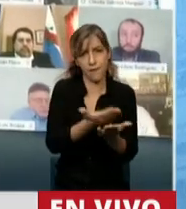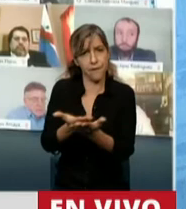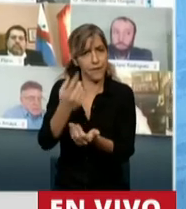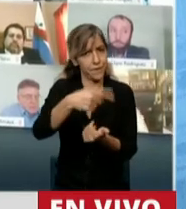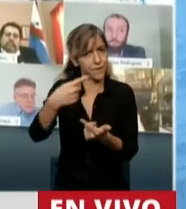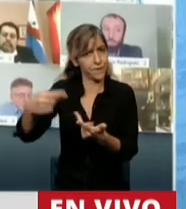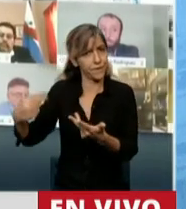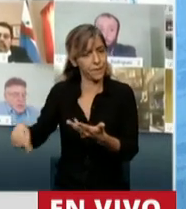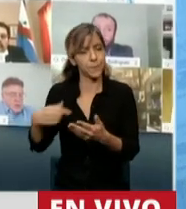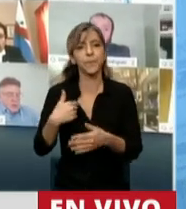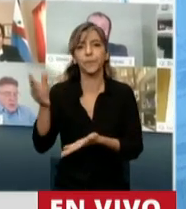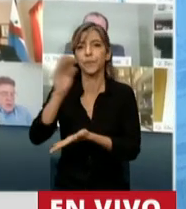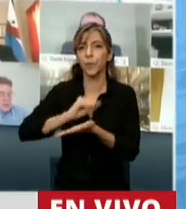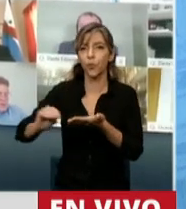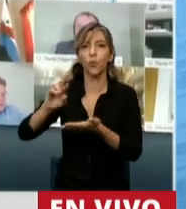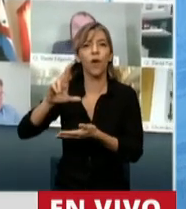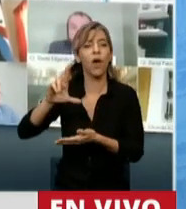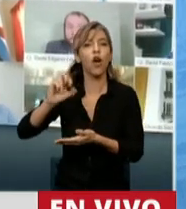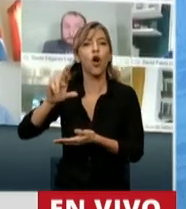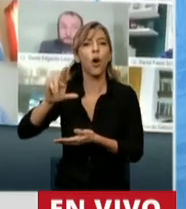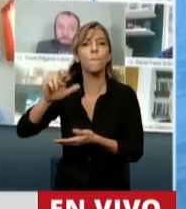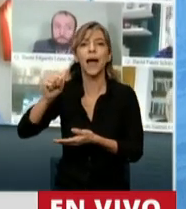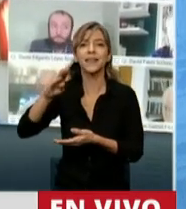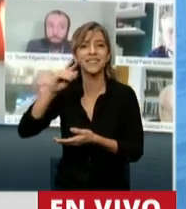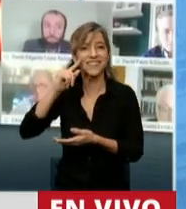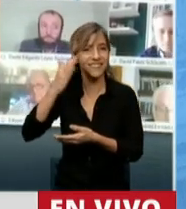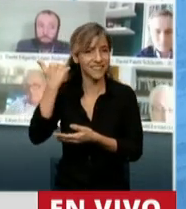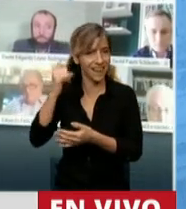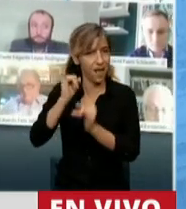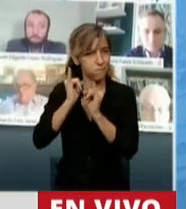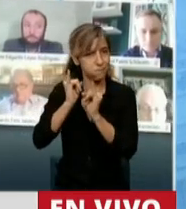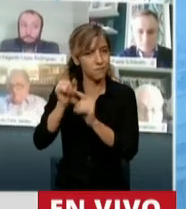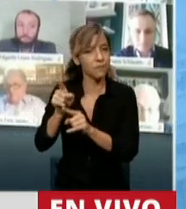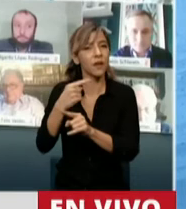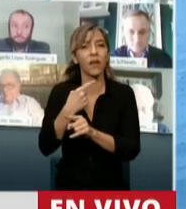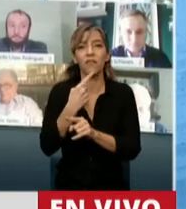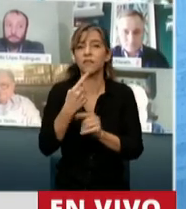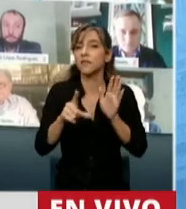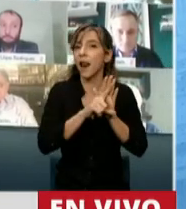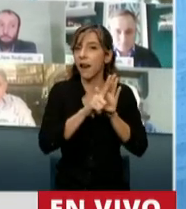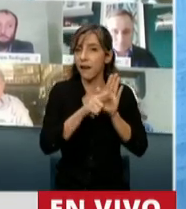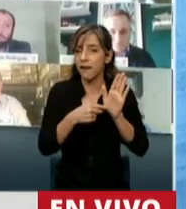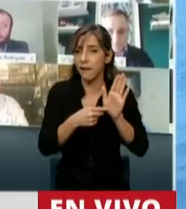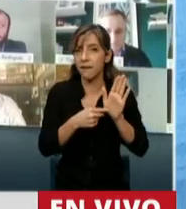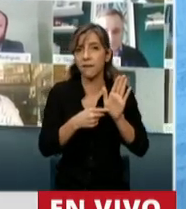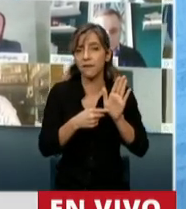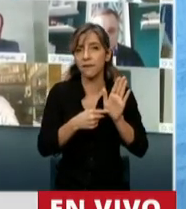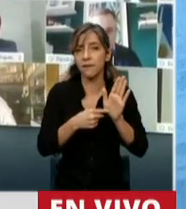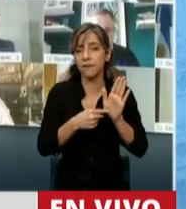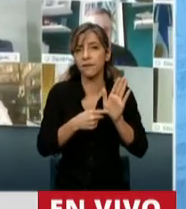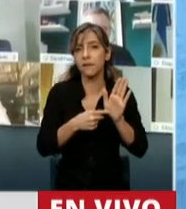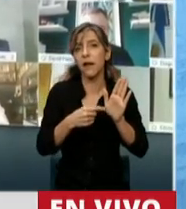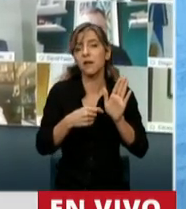a quien respeto, claramente esta no es una ley que se